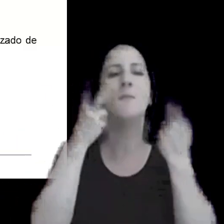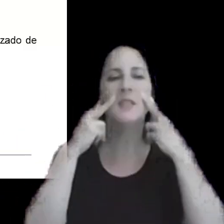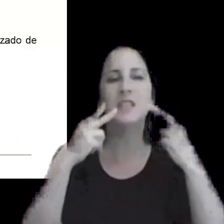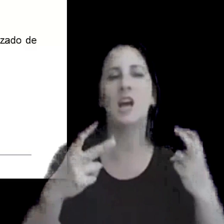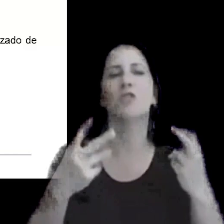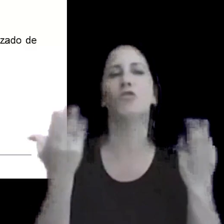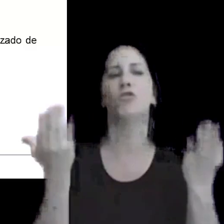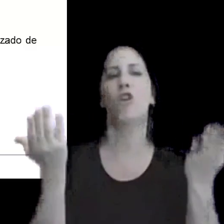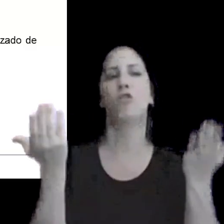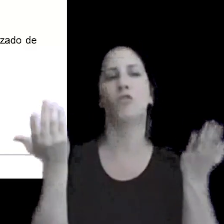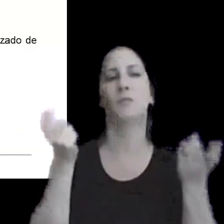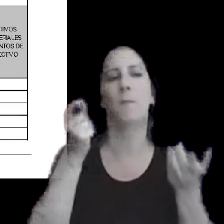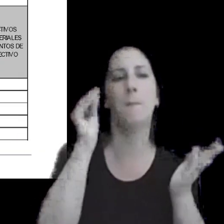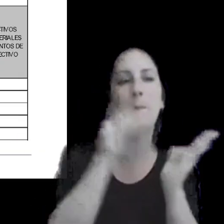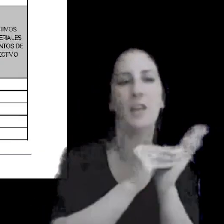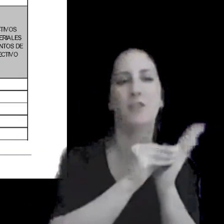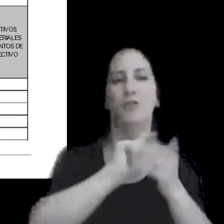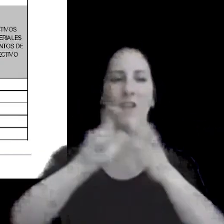lo conocemos en Argentina